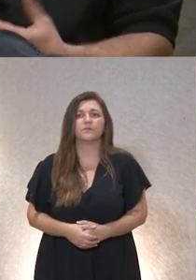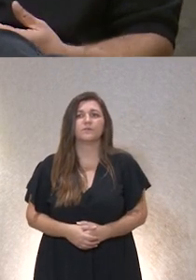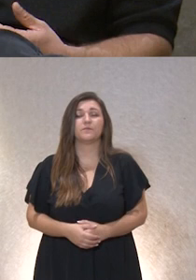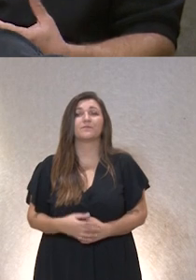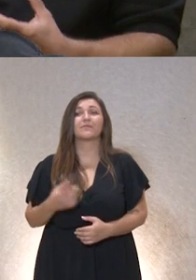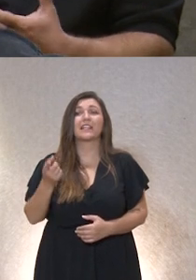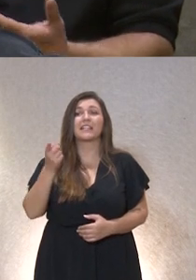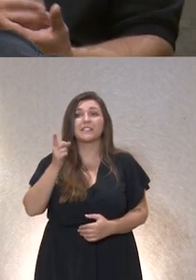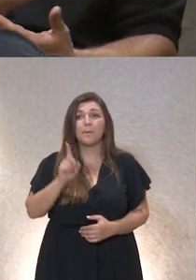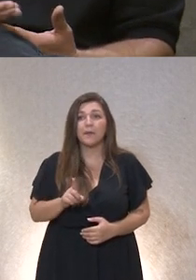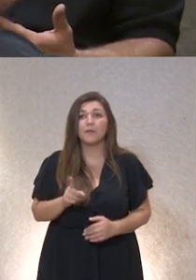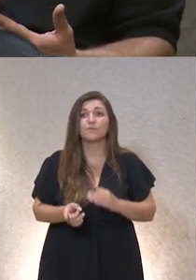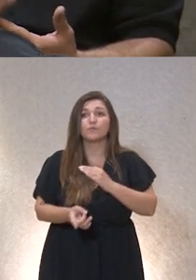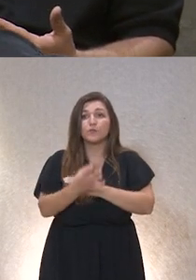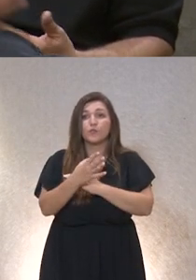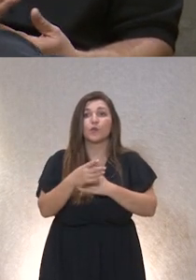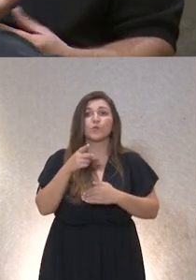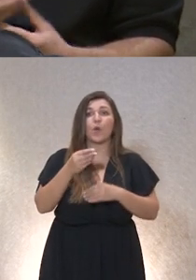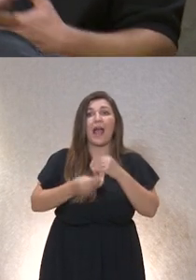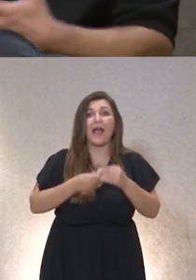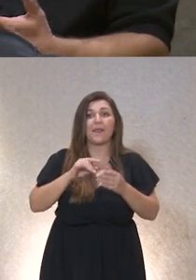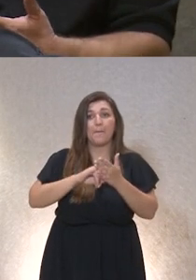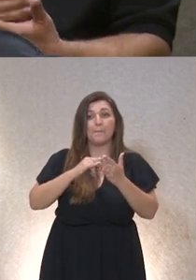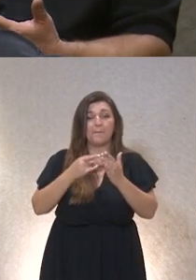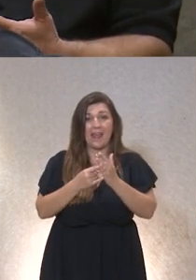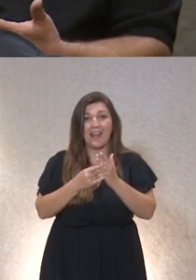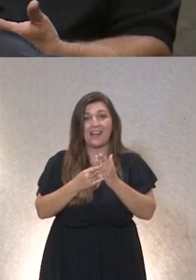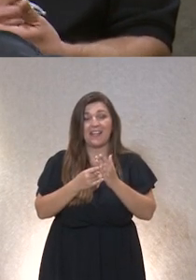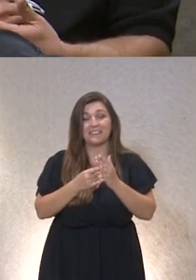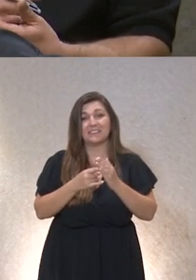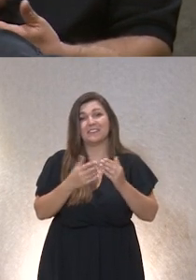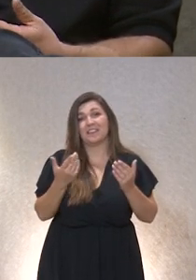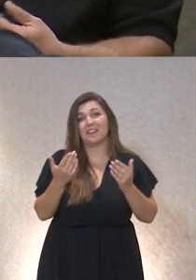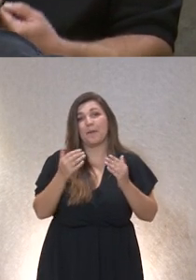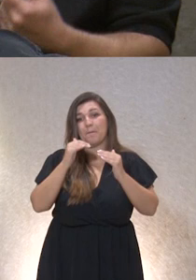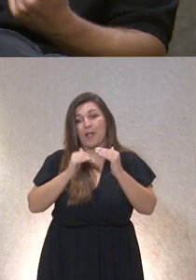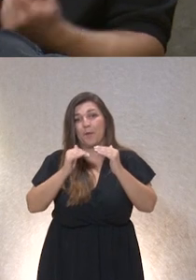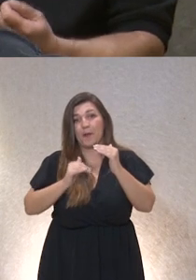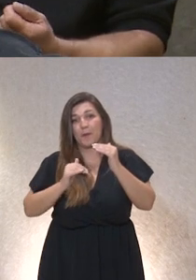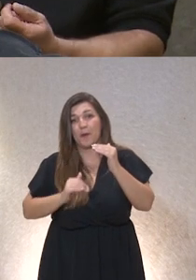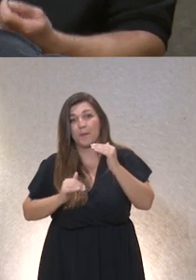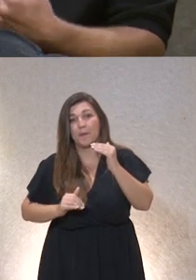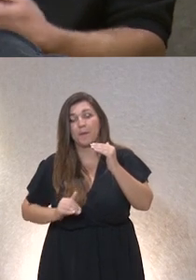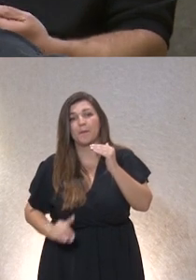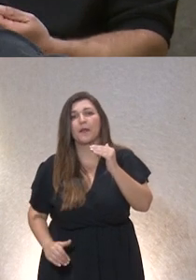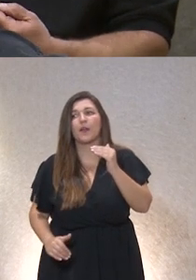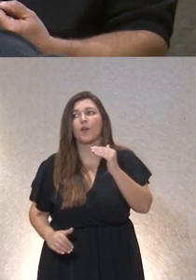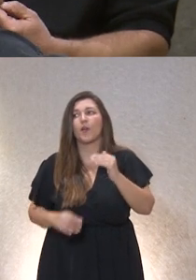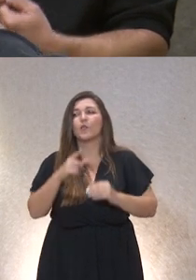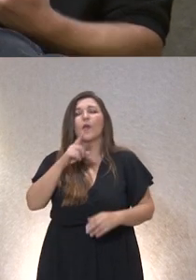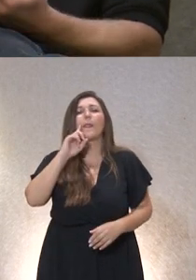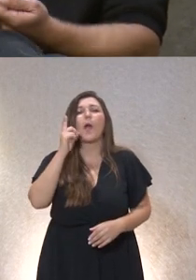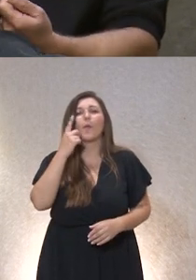también sucede que conforme vas haciendo planes de reducción de restricciones con personas vas identificando pequeños